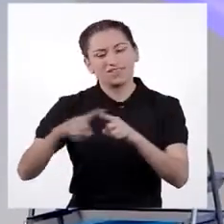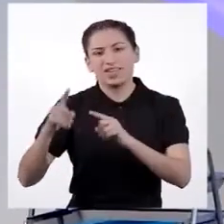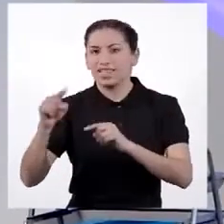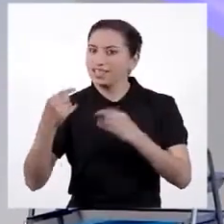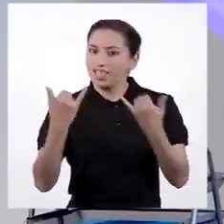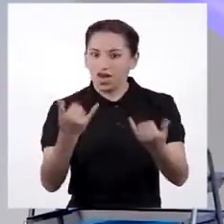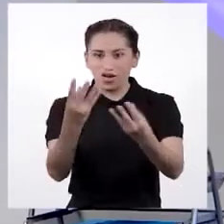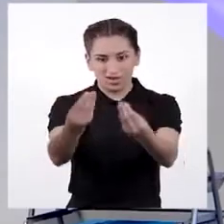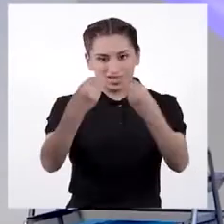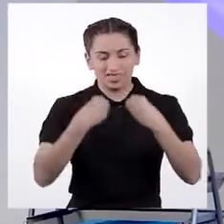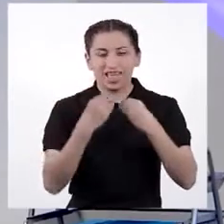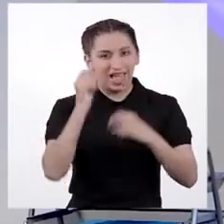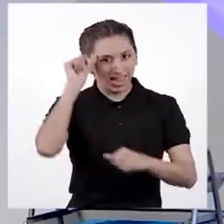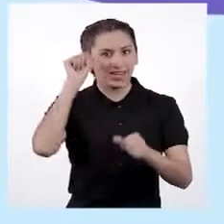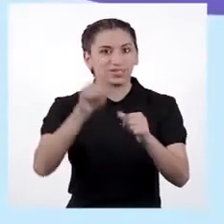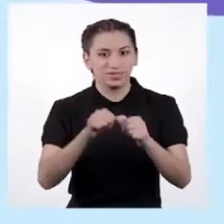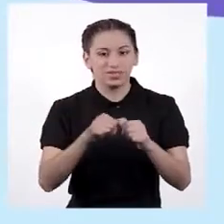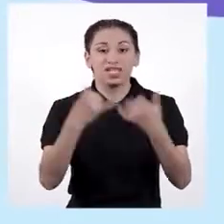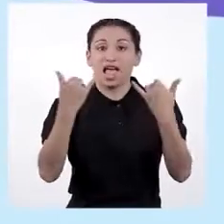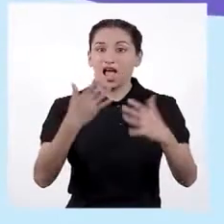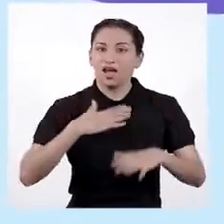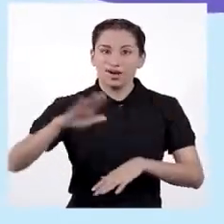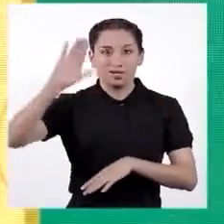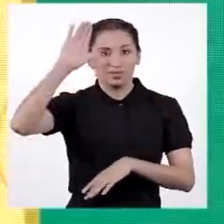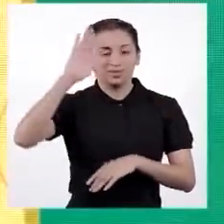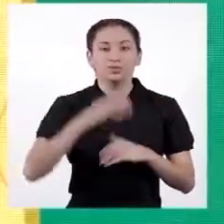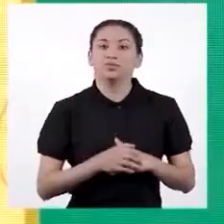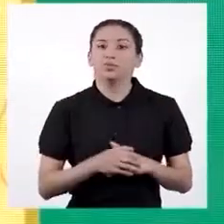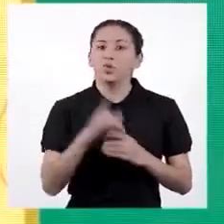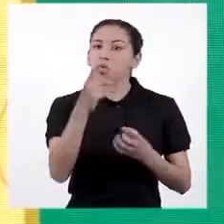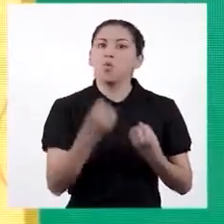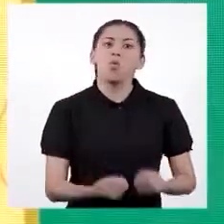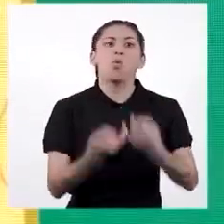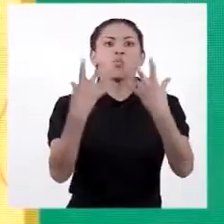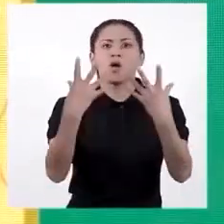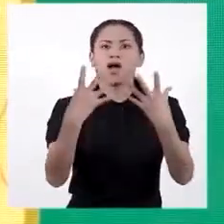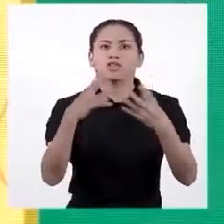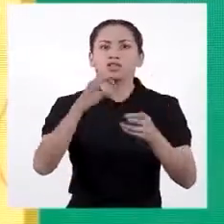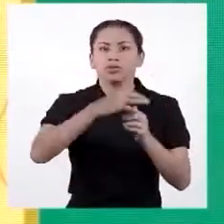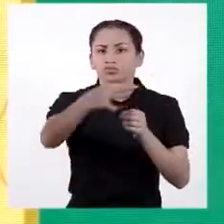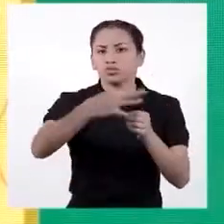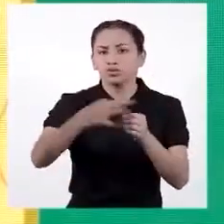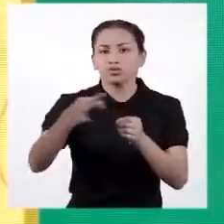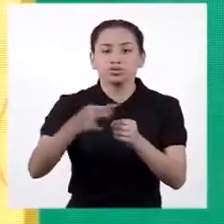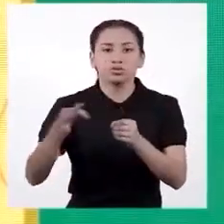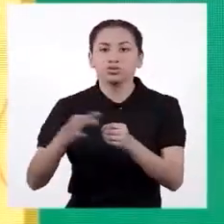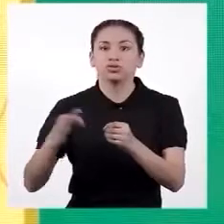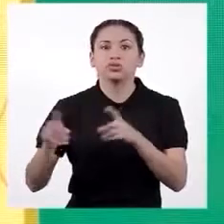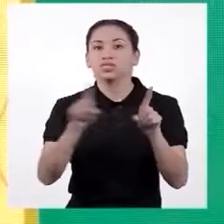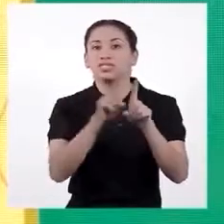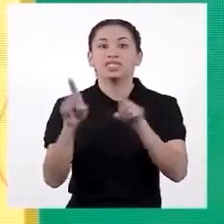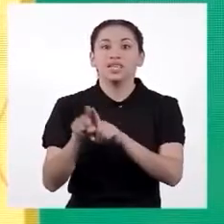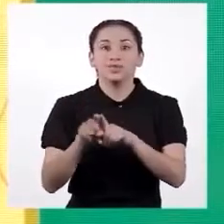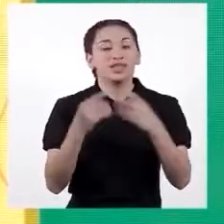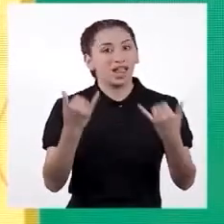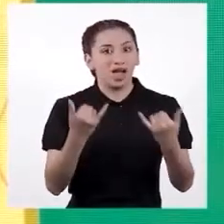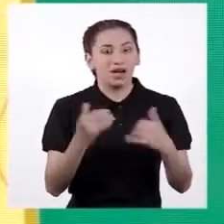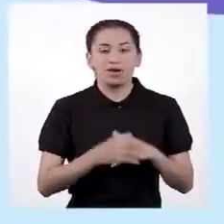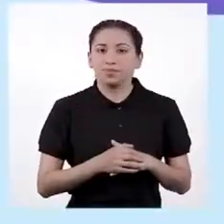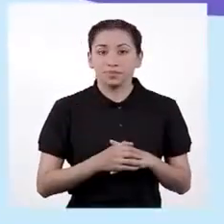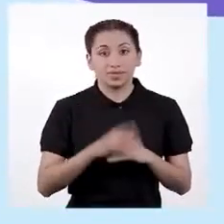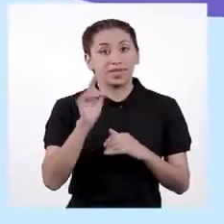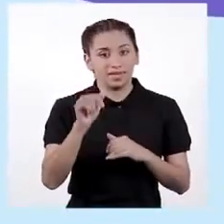manifestaciones que hoy nos has recordado. Ahora es mi turno. ¿En cuántos departamentos se encuentra la etnia hallánica aproximadamente?